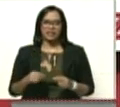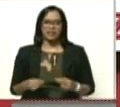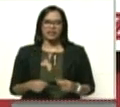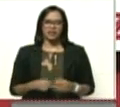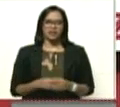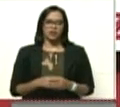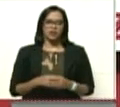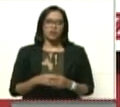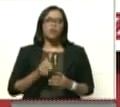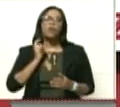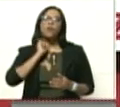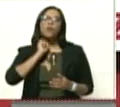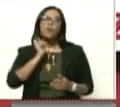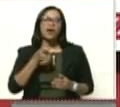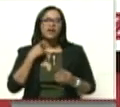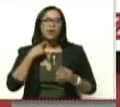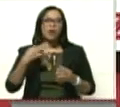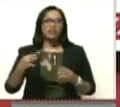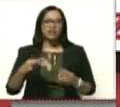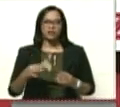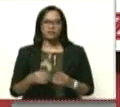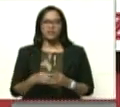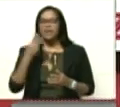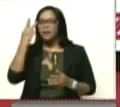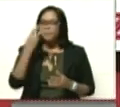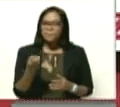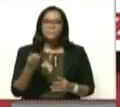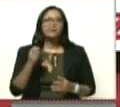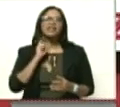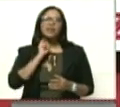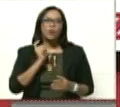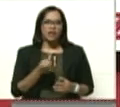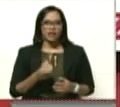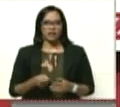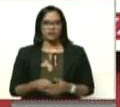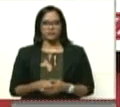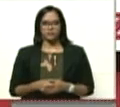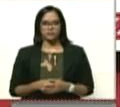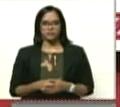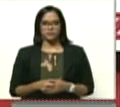Guarena, Guatires, Guarena, Petare, Guarena. Petare, Guarena.